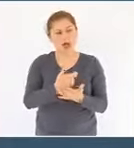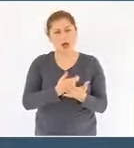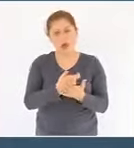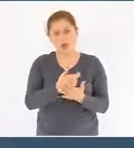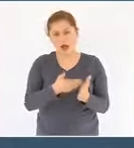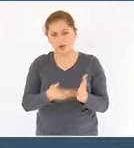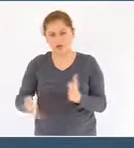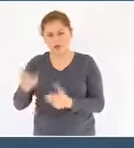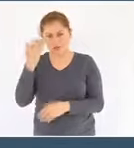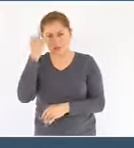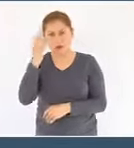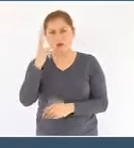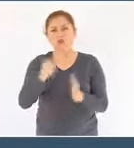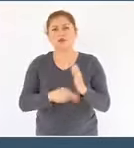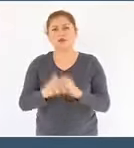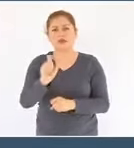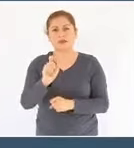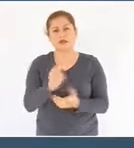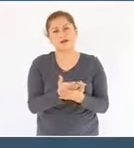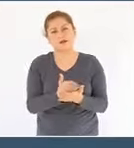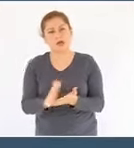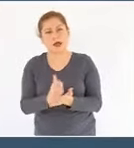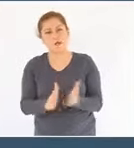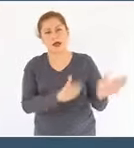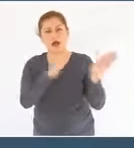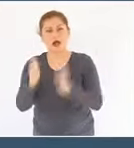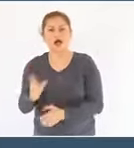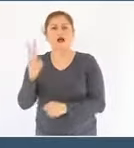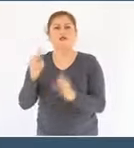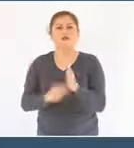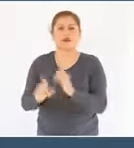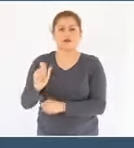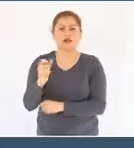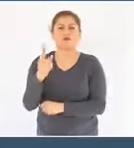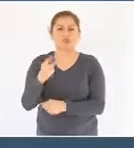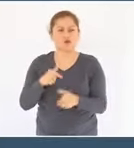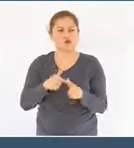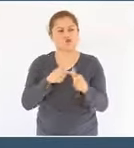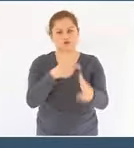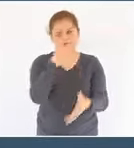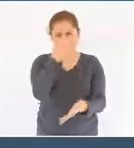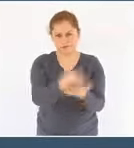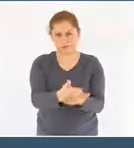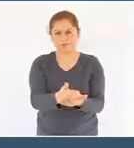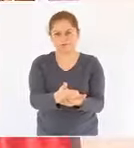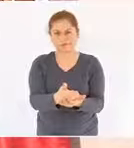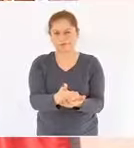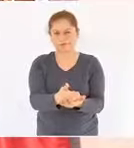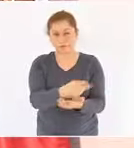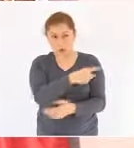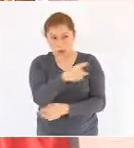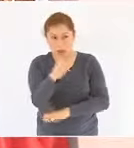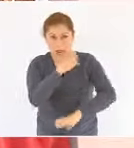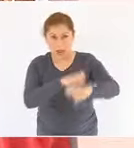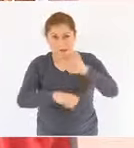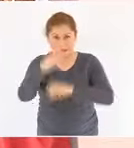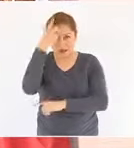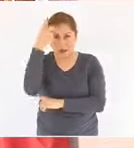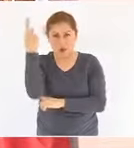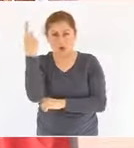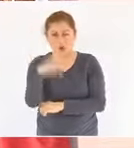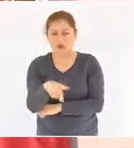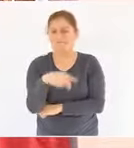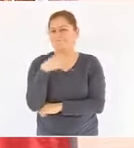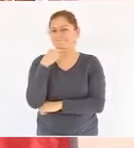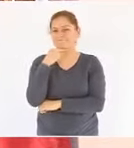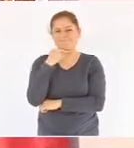para realizarlos en este 2021. Tengan, señores empresarios, la absoluta seguridad